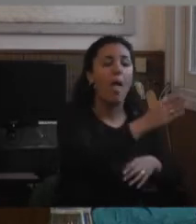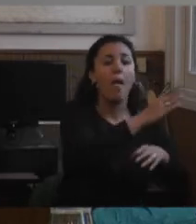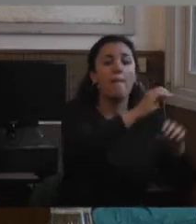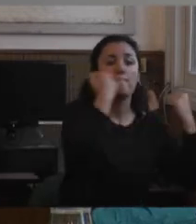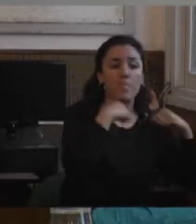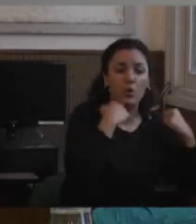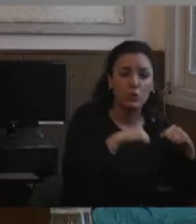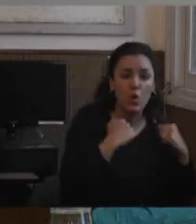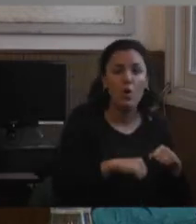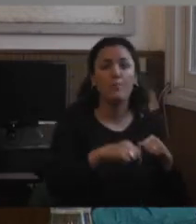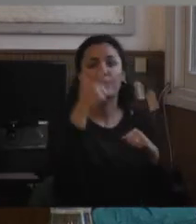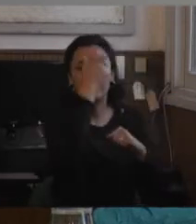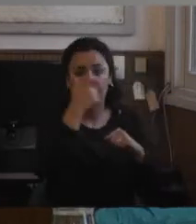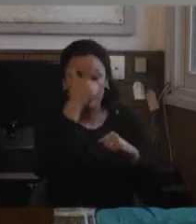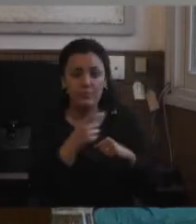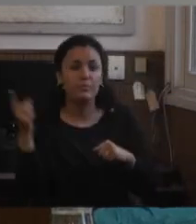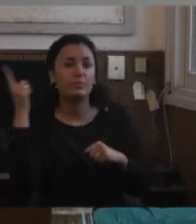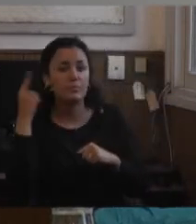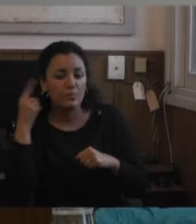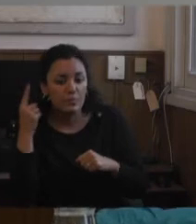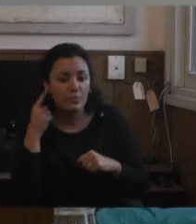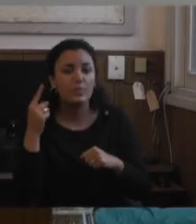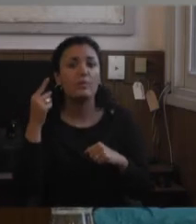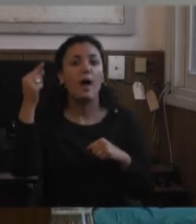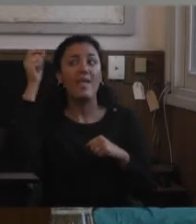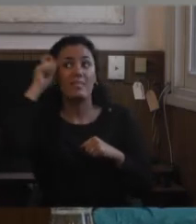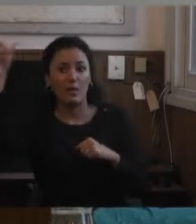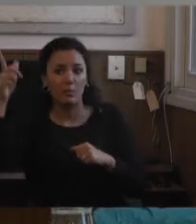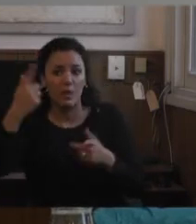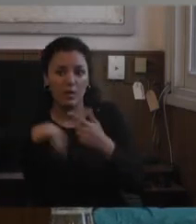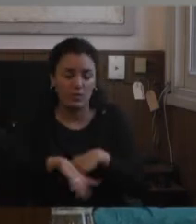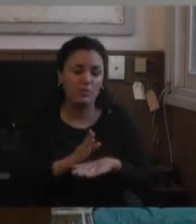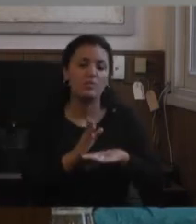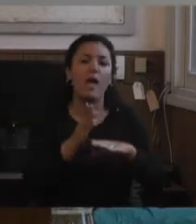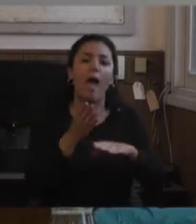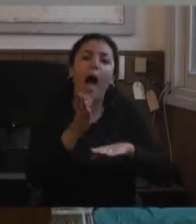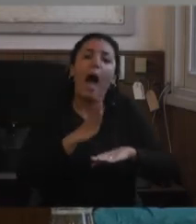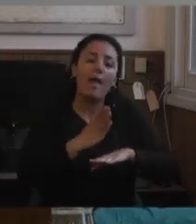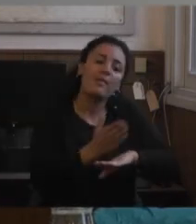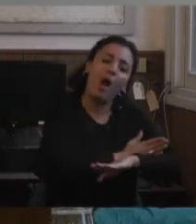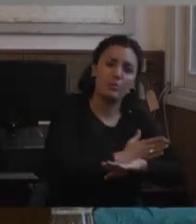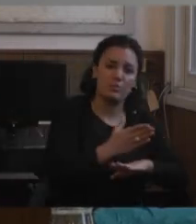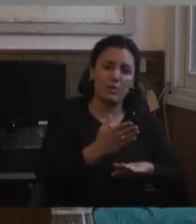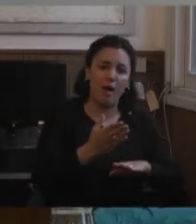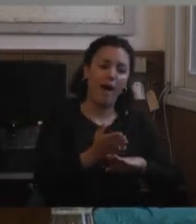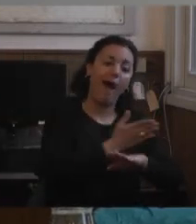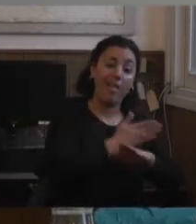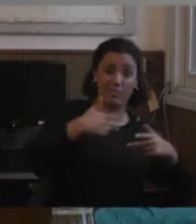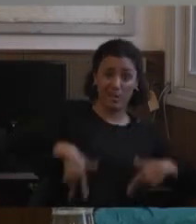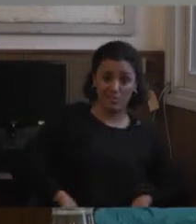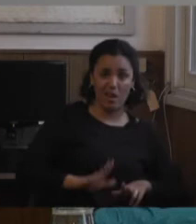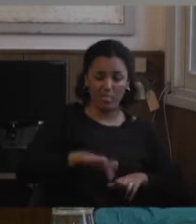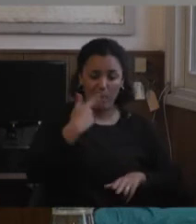visuales, con todas las causas, características, prenatales, natales y postnatales. Después uno empieza a pensar,